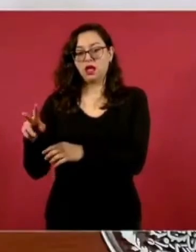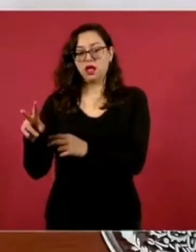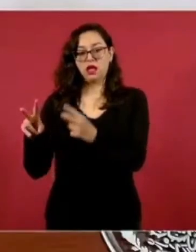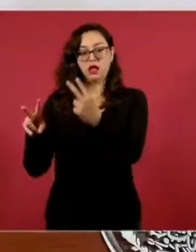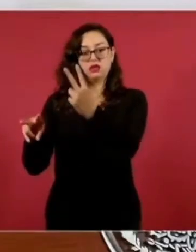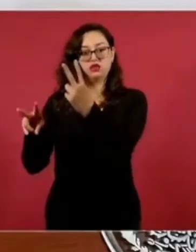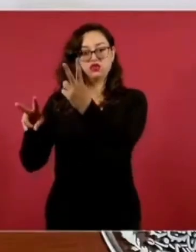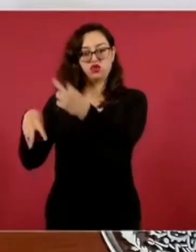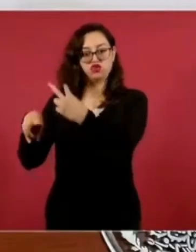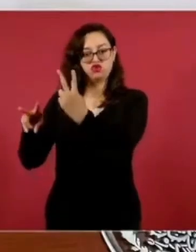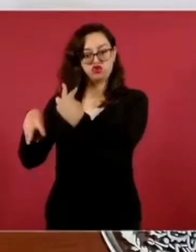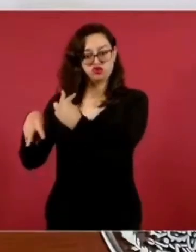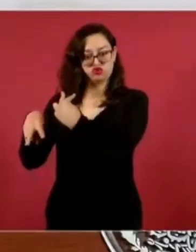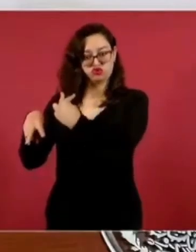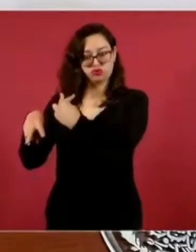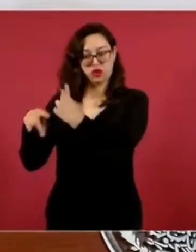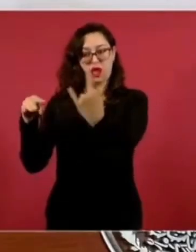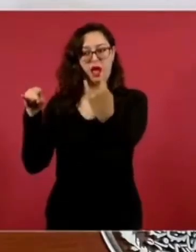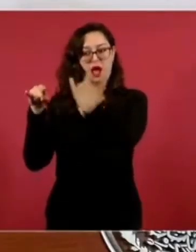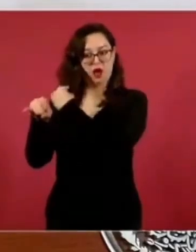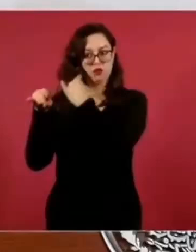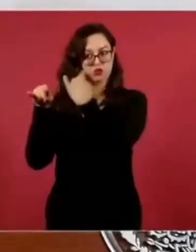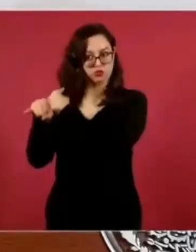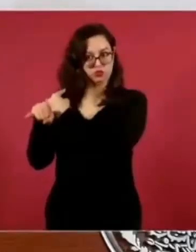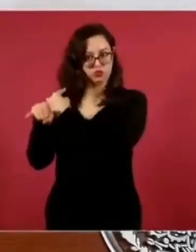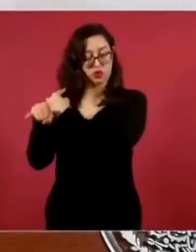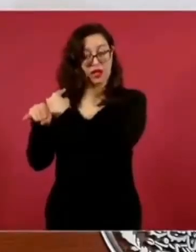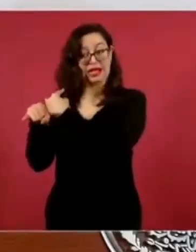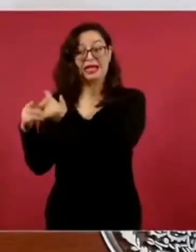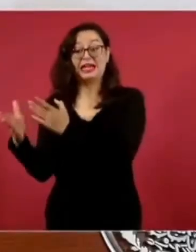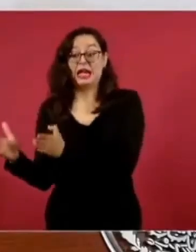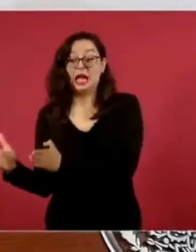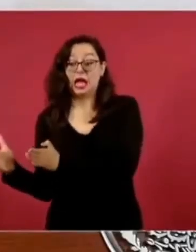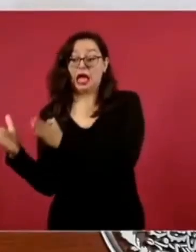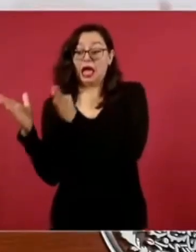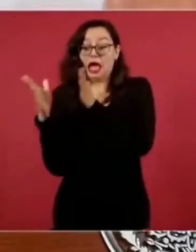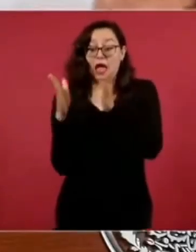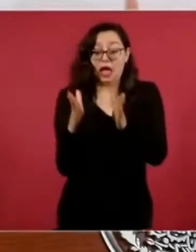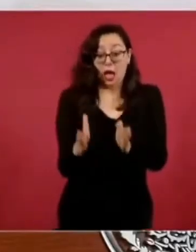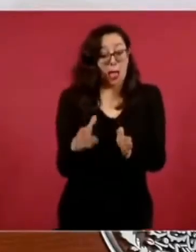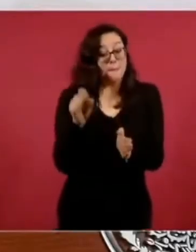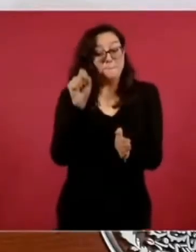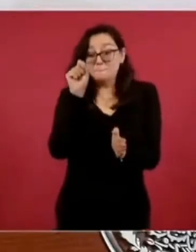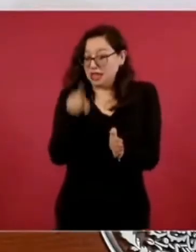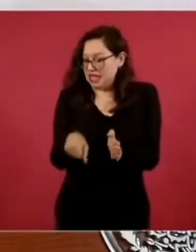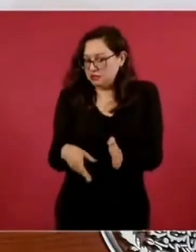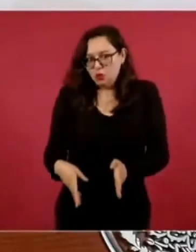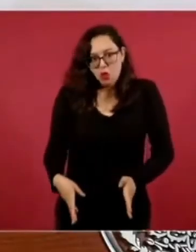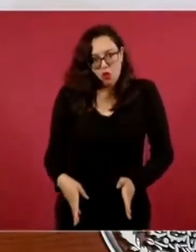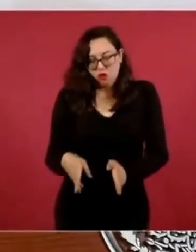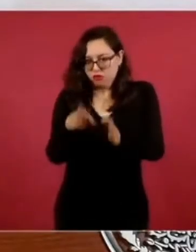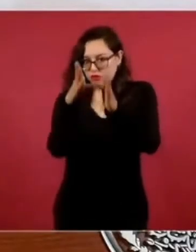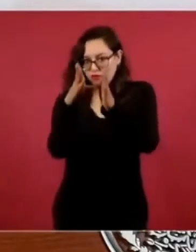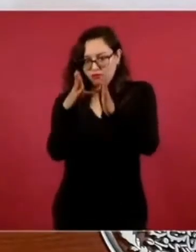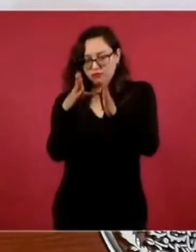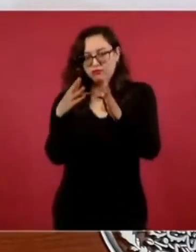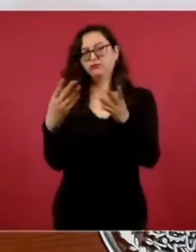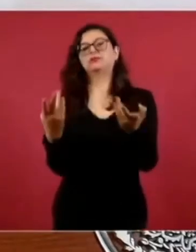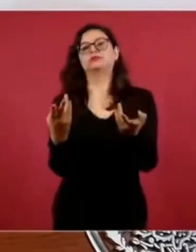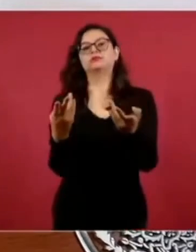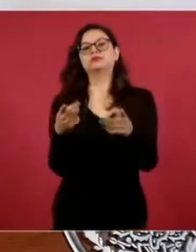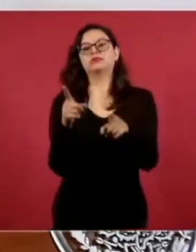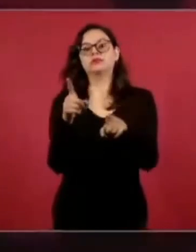para el tren de pasajeros, en el mismo derecho de vía. Lo que hicieron fue